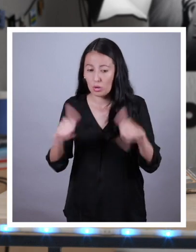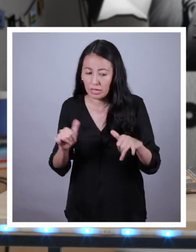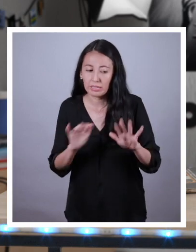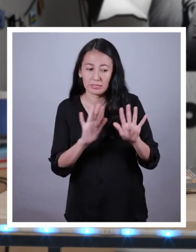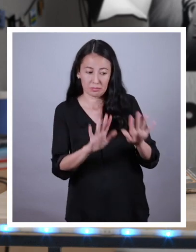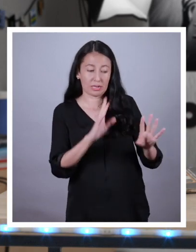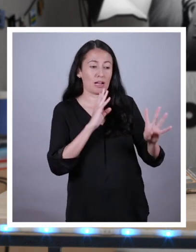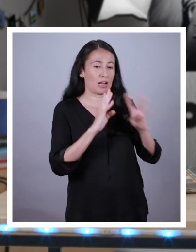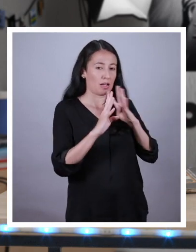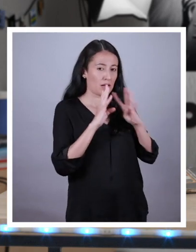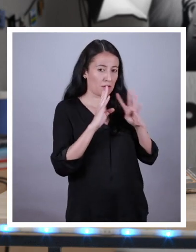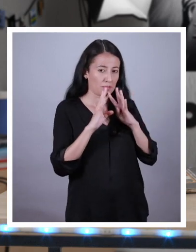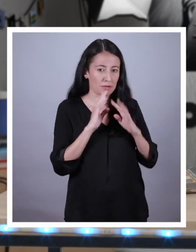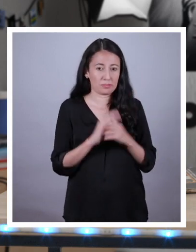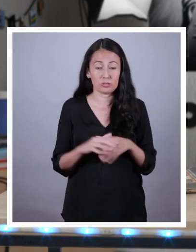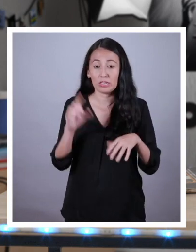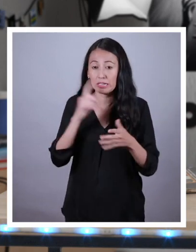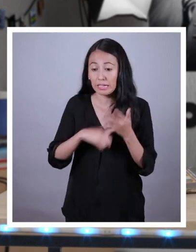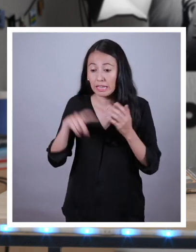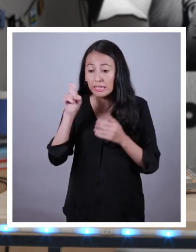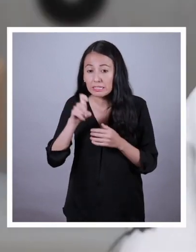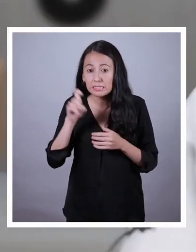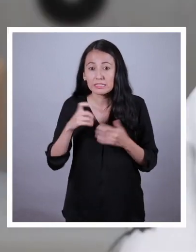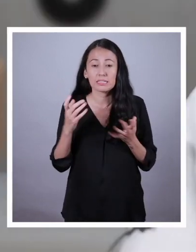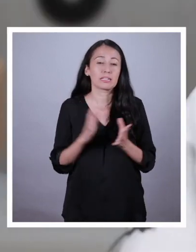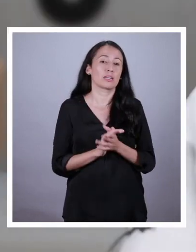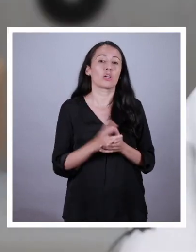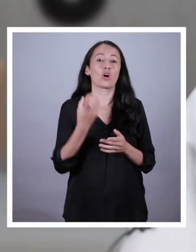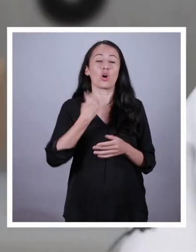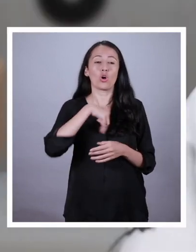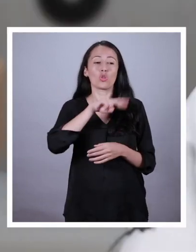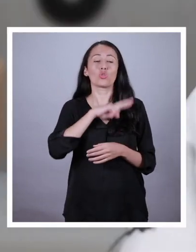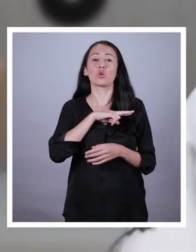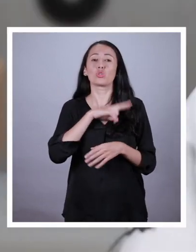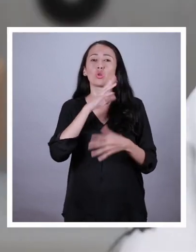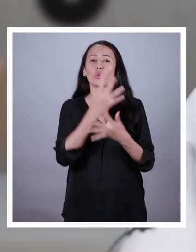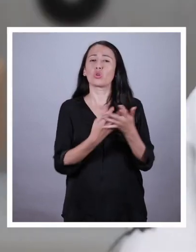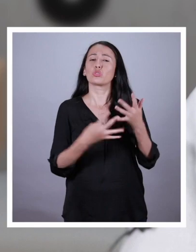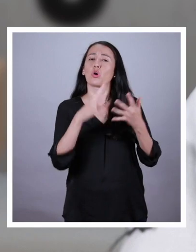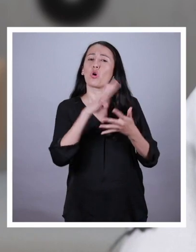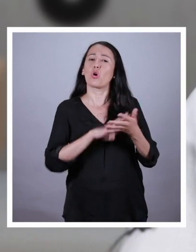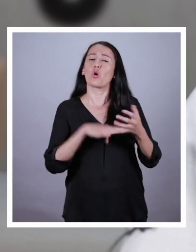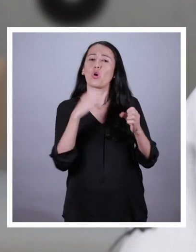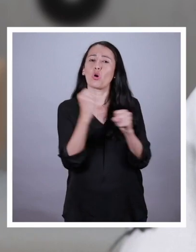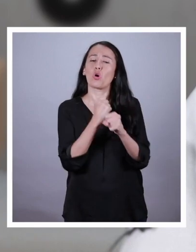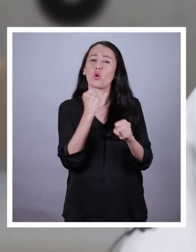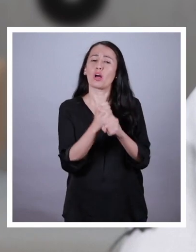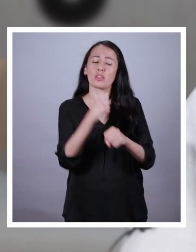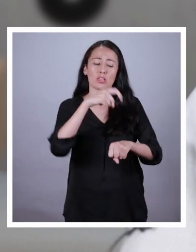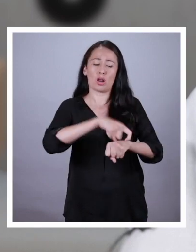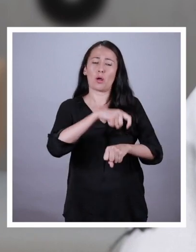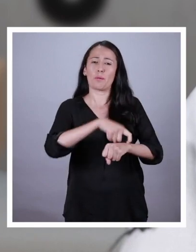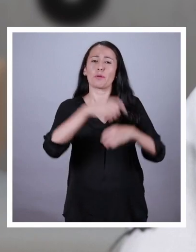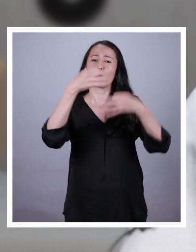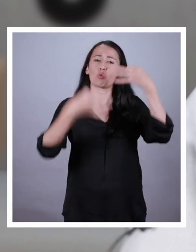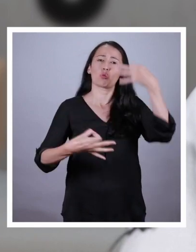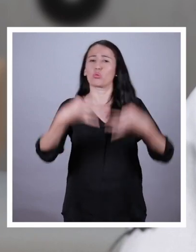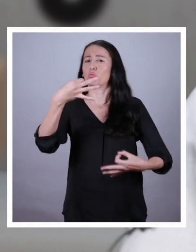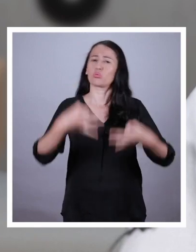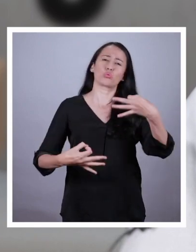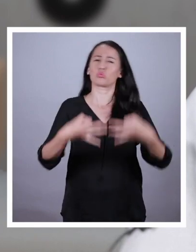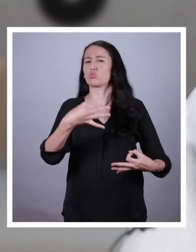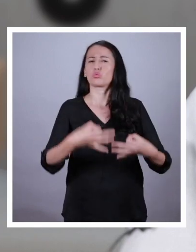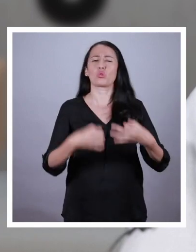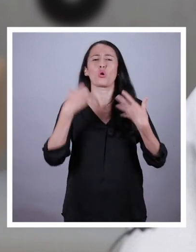Necesitamos arreglar. ¿Qué necesitan? Nosotros pedimos horarios de trabajo, momentos de descanso y que al